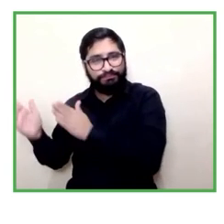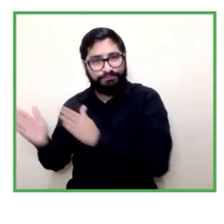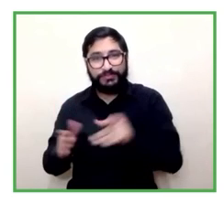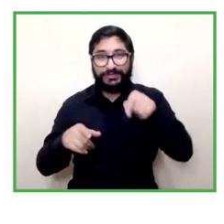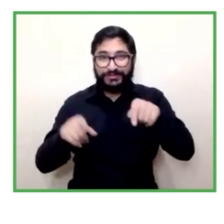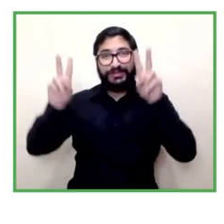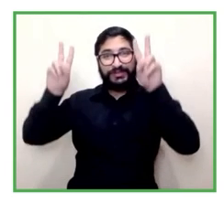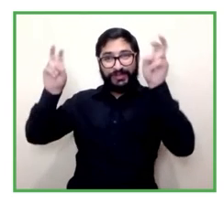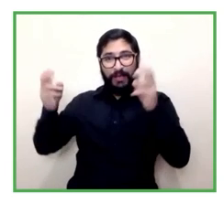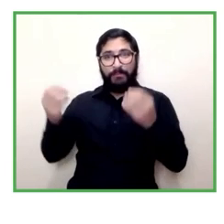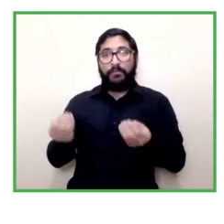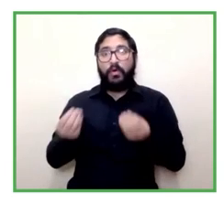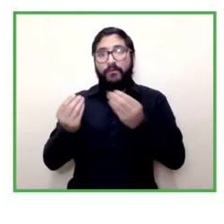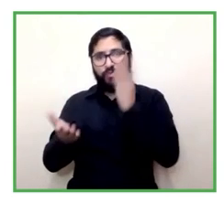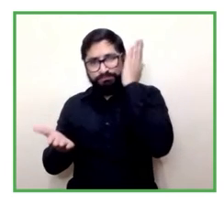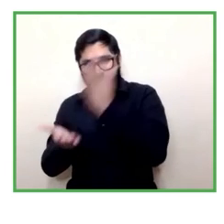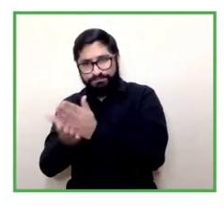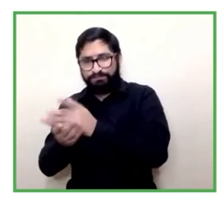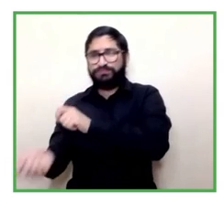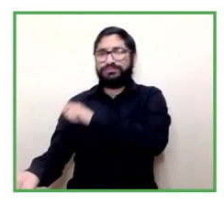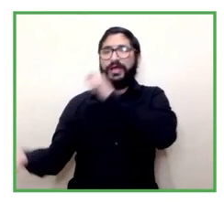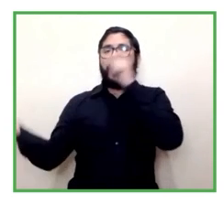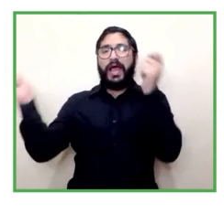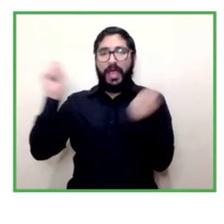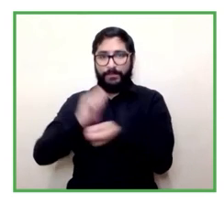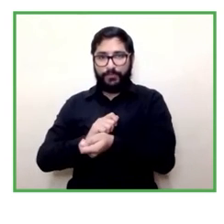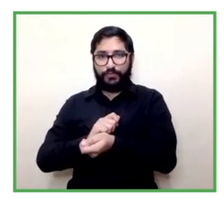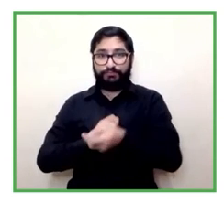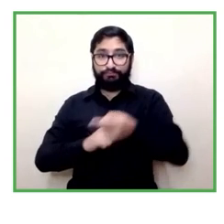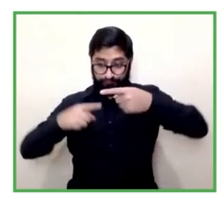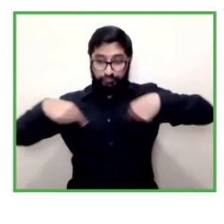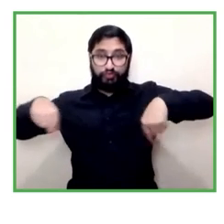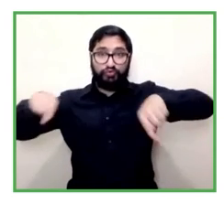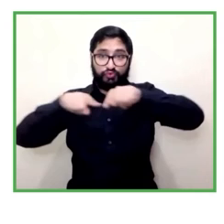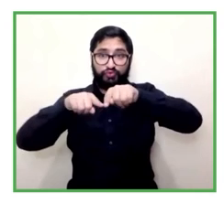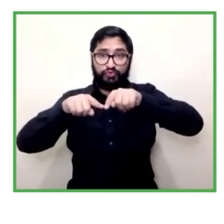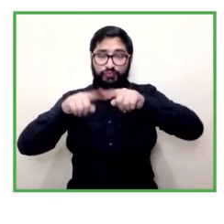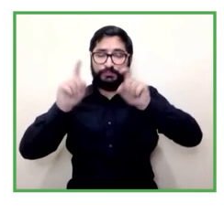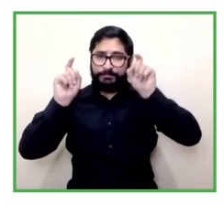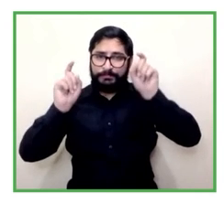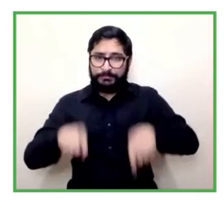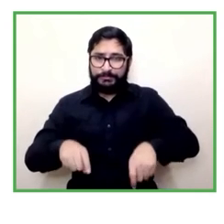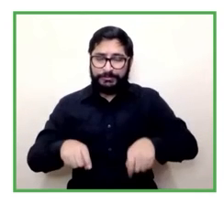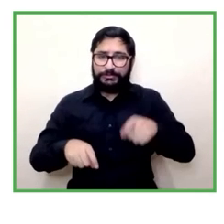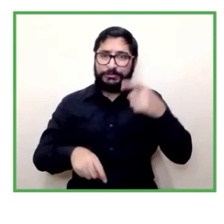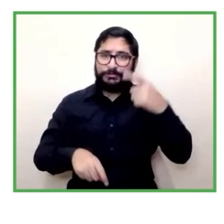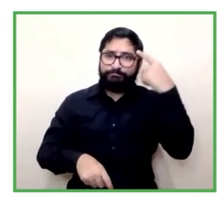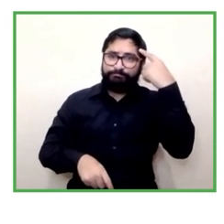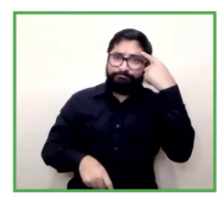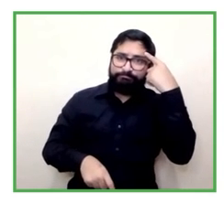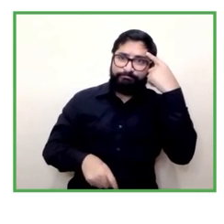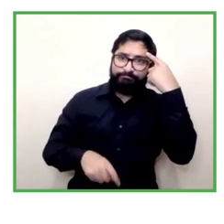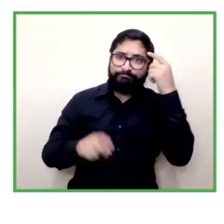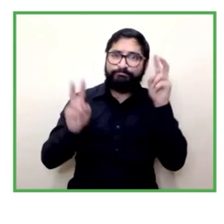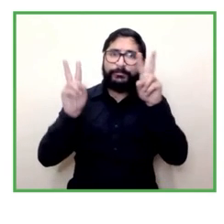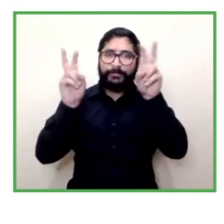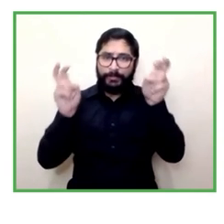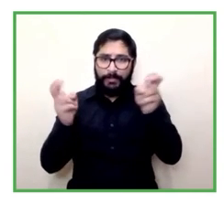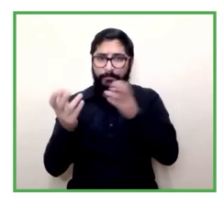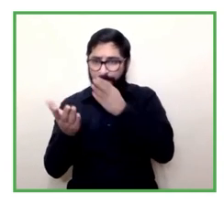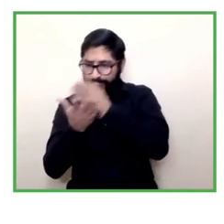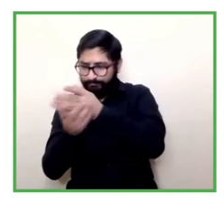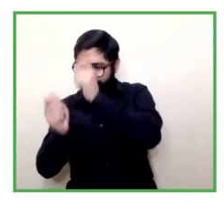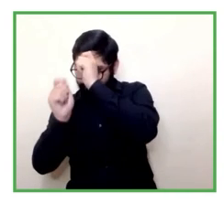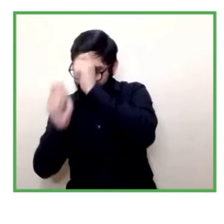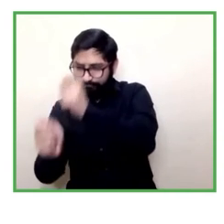nosotros y me refiero a la cooperativa resistiré a la que yo represento solo para decirte entonces